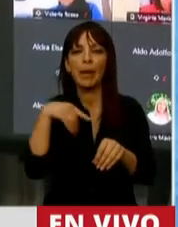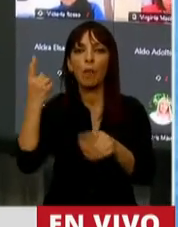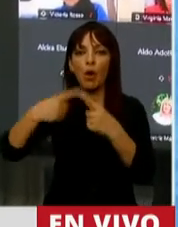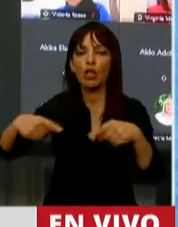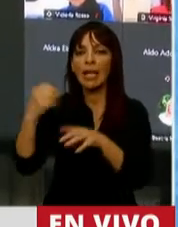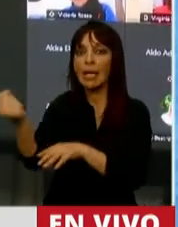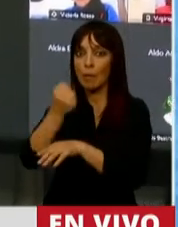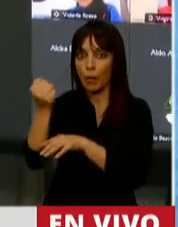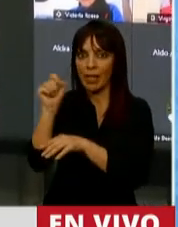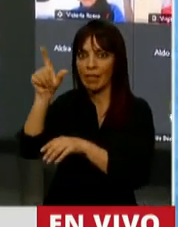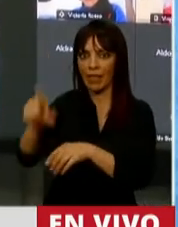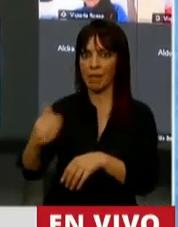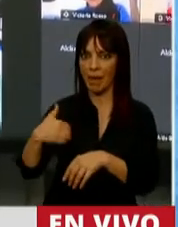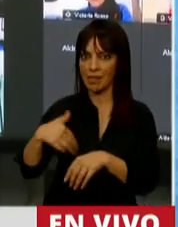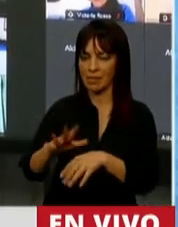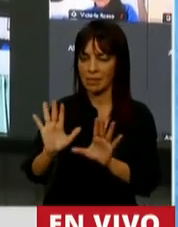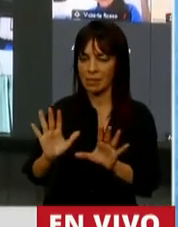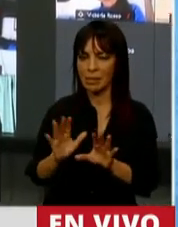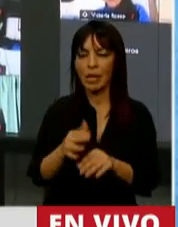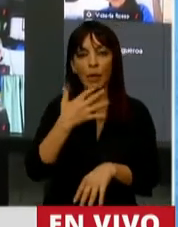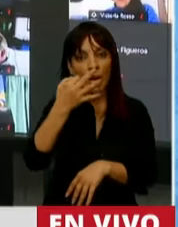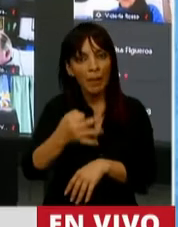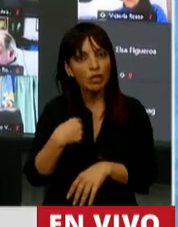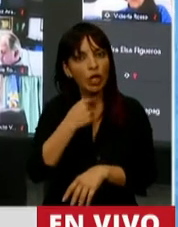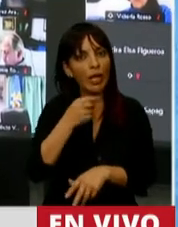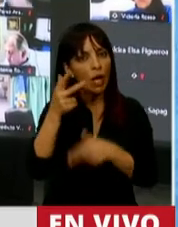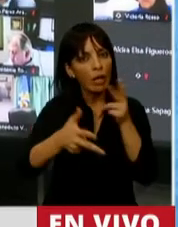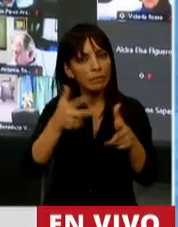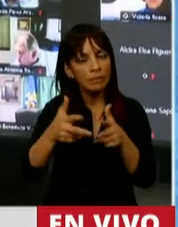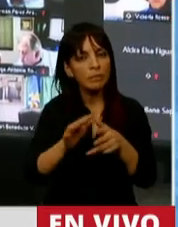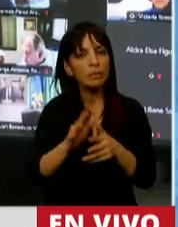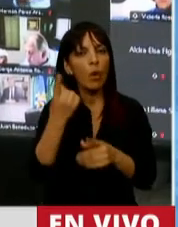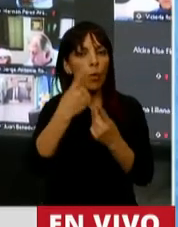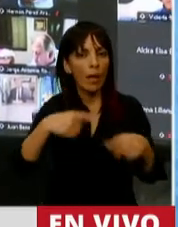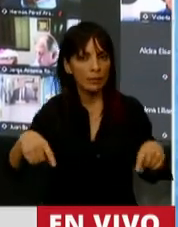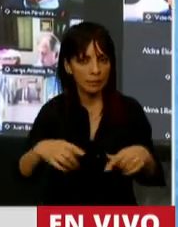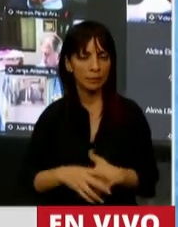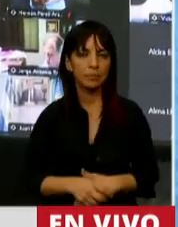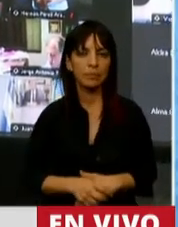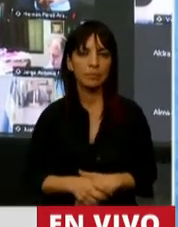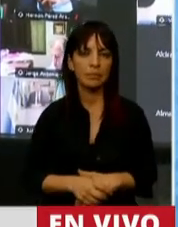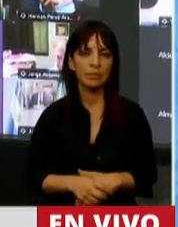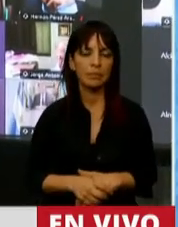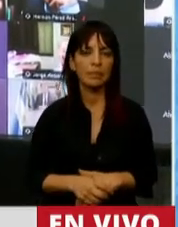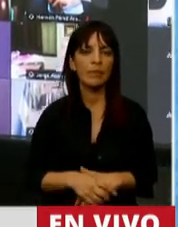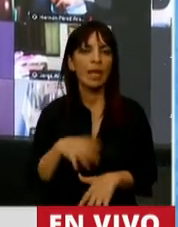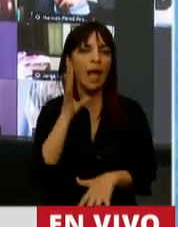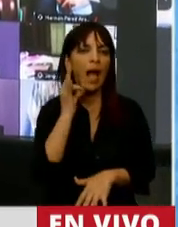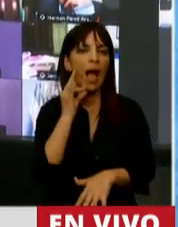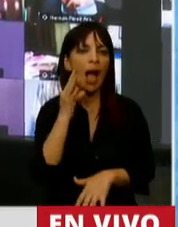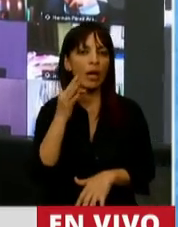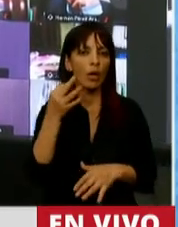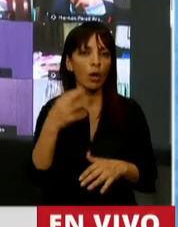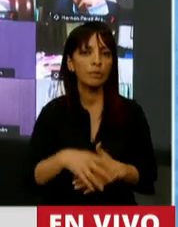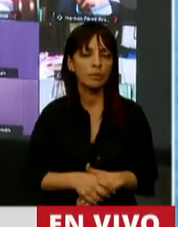aplicando el buen sentido. Y acá, la verdad, yo quiero nombrar algunas y después abocarme a la cosa más puntual.